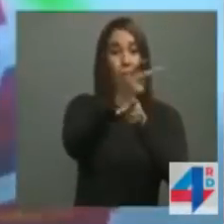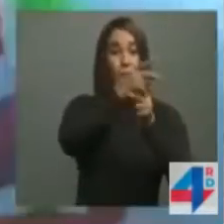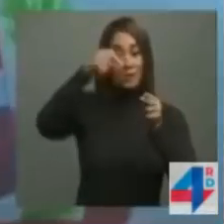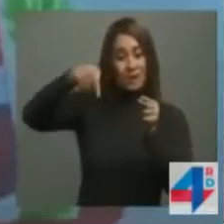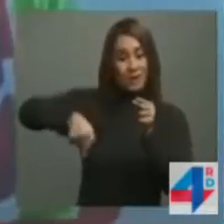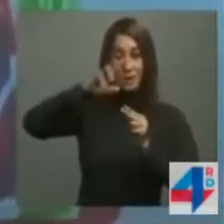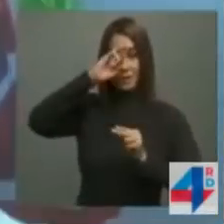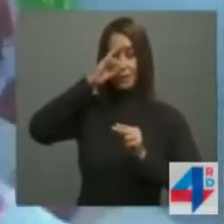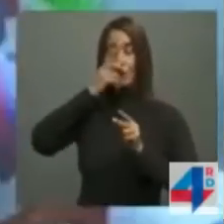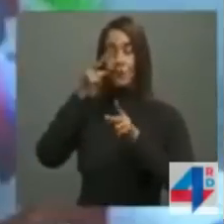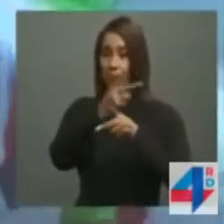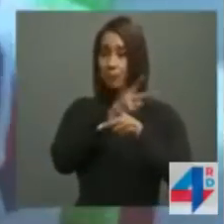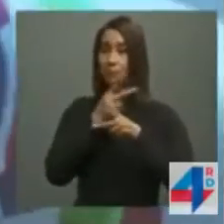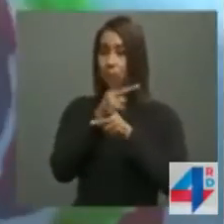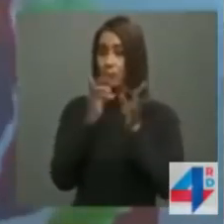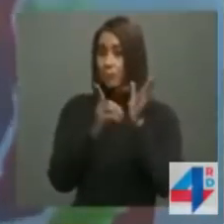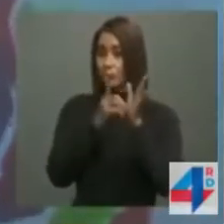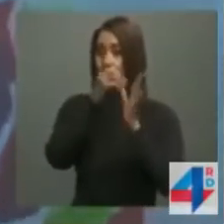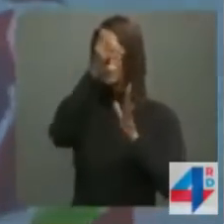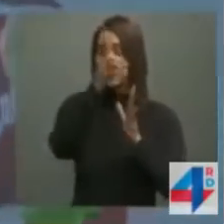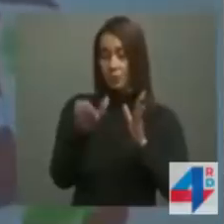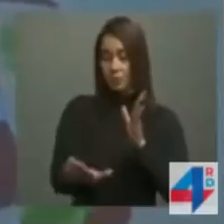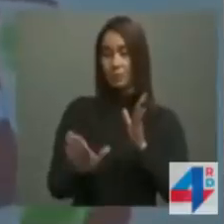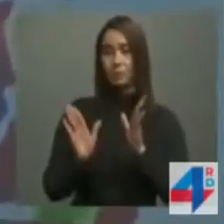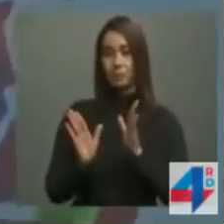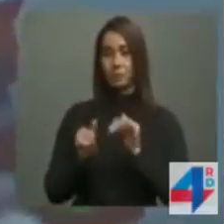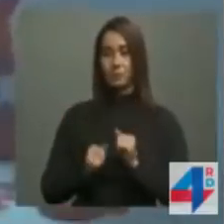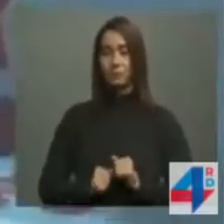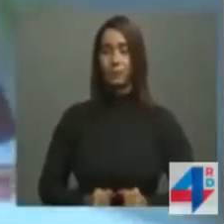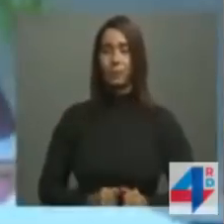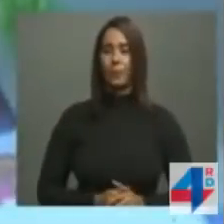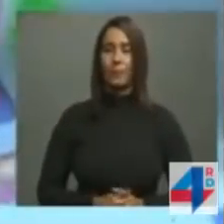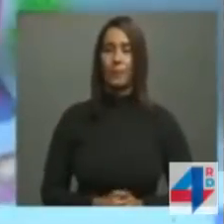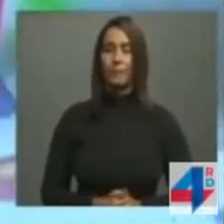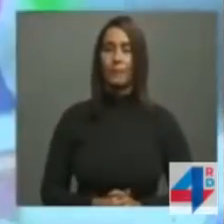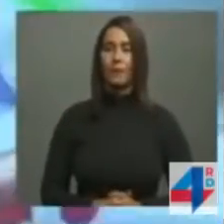garantizando sus derechos y sus obligaciones.